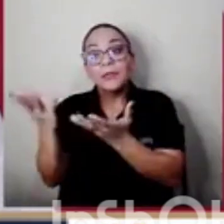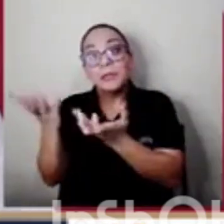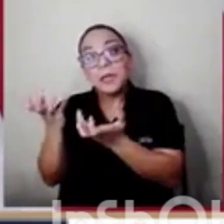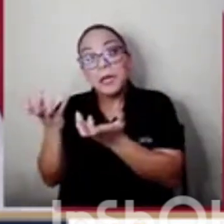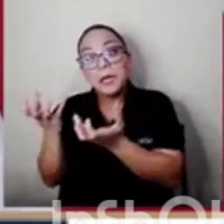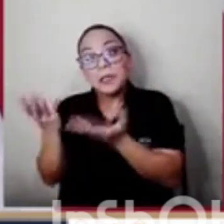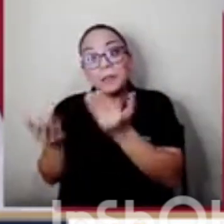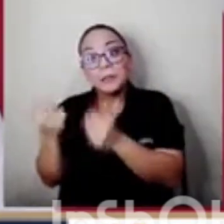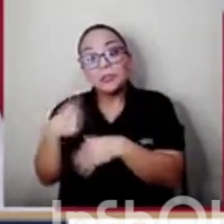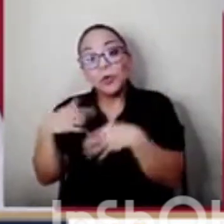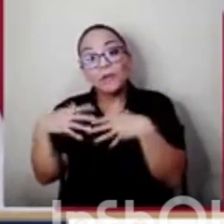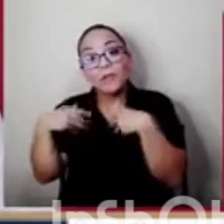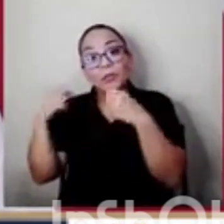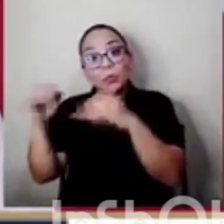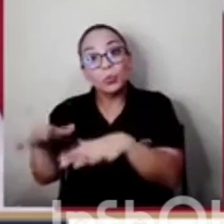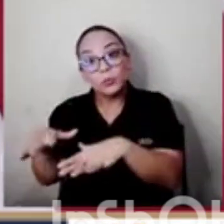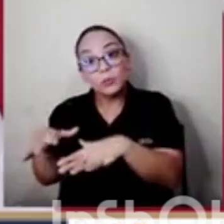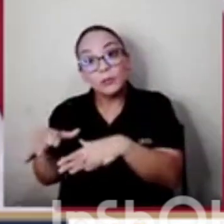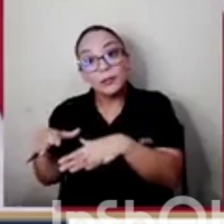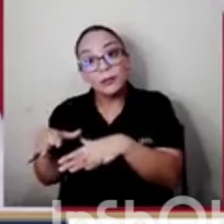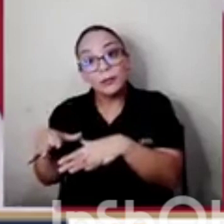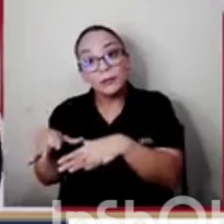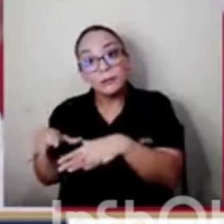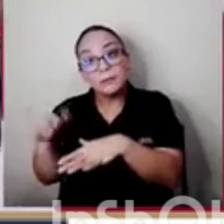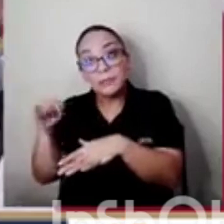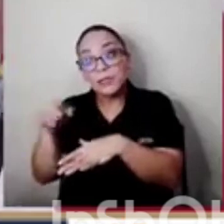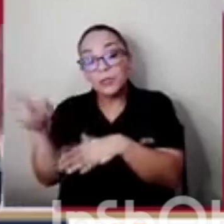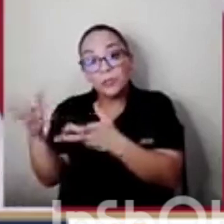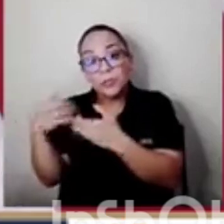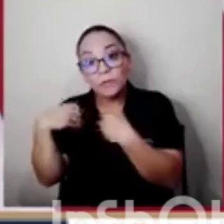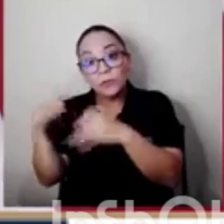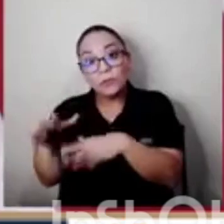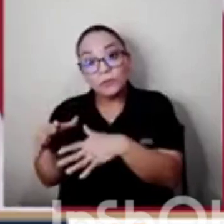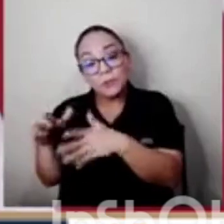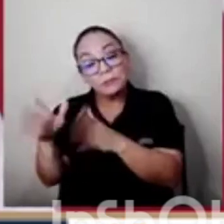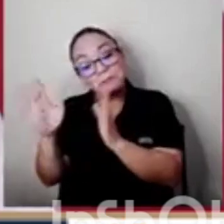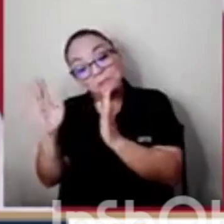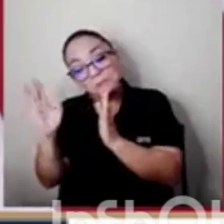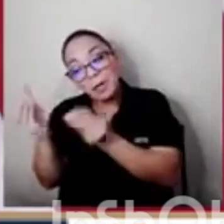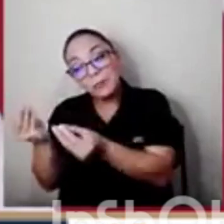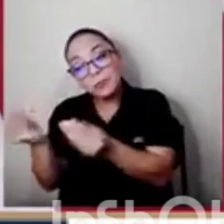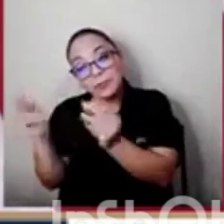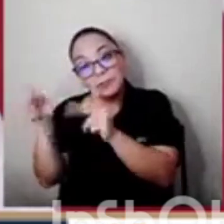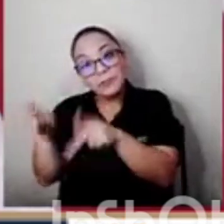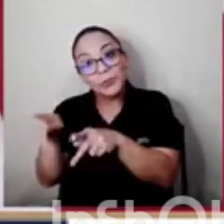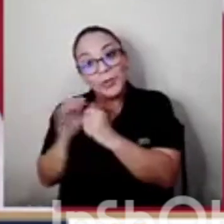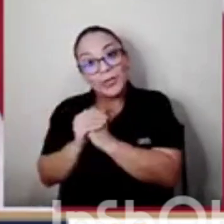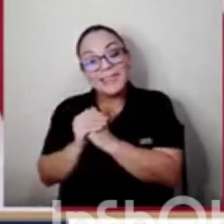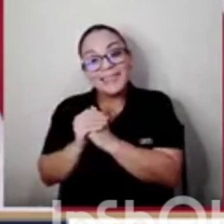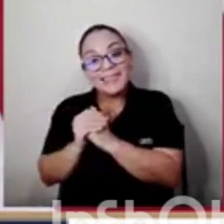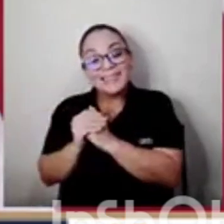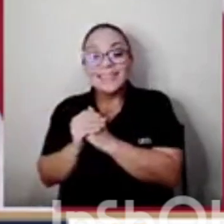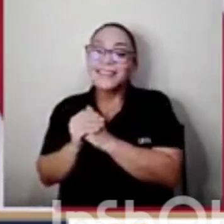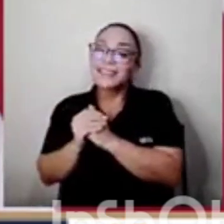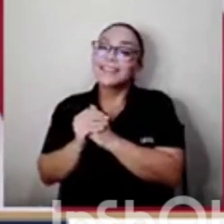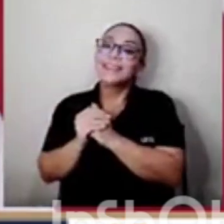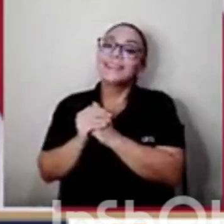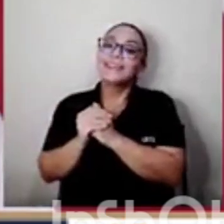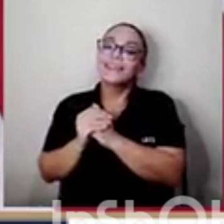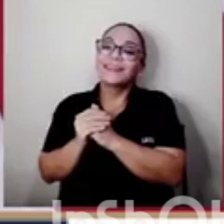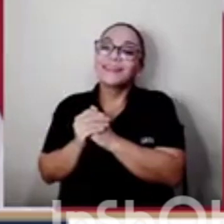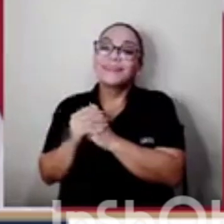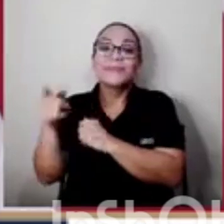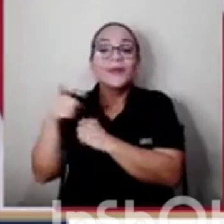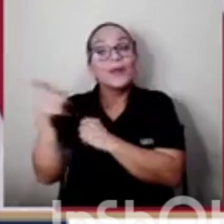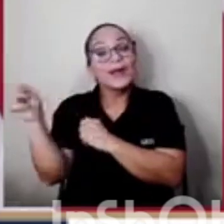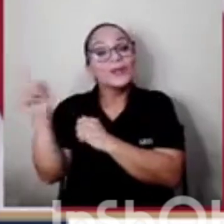que renuncie, ellos quieran que yo renuncie, las hay muchas, pero yo creo que se tienen que buscar un sillón